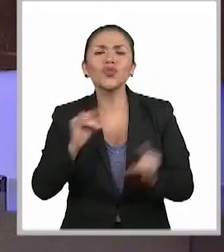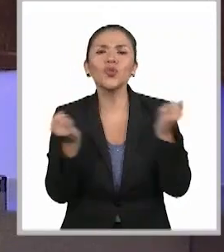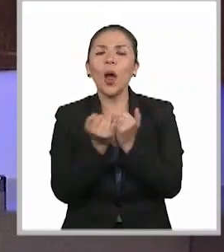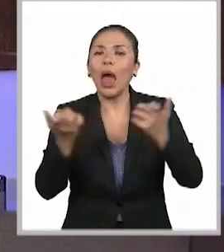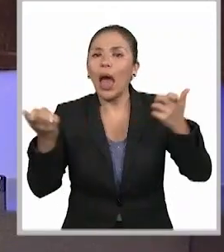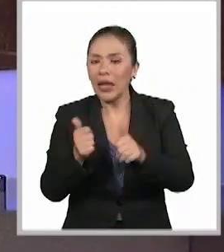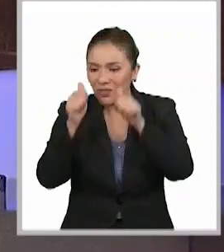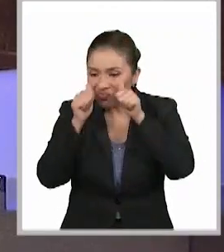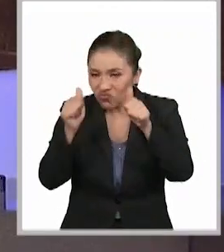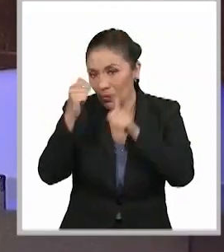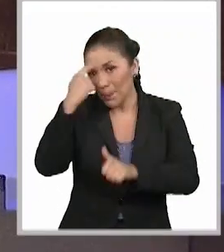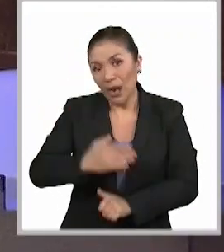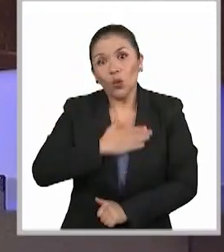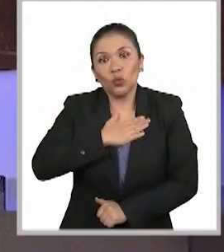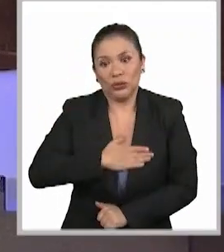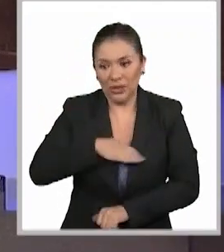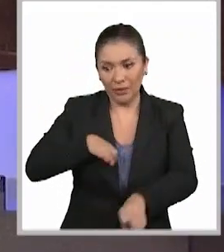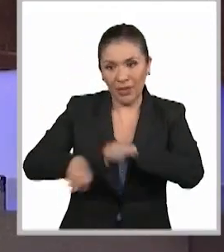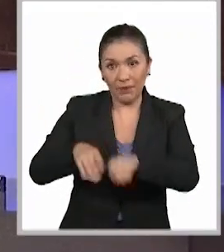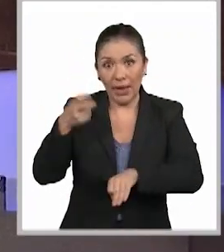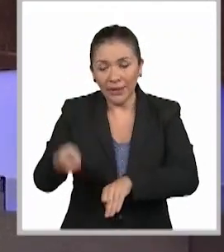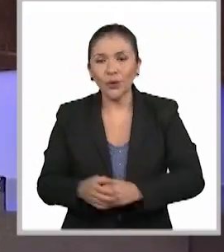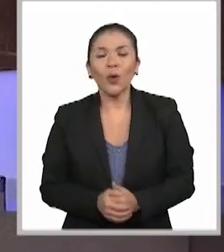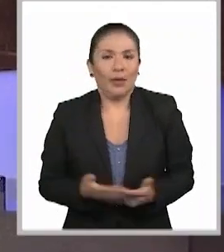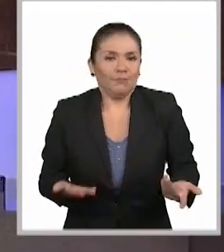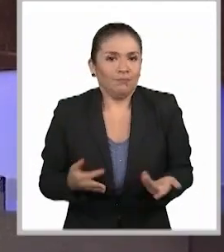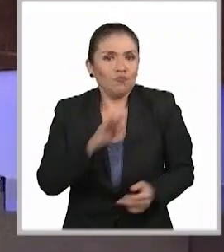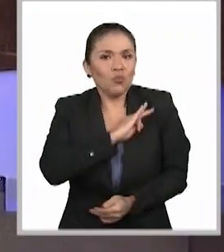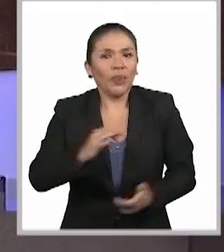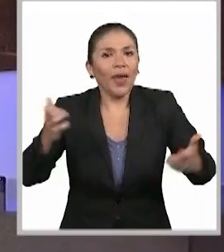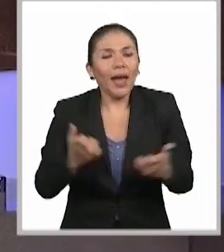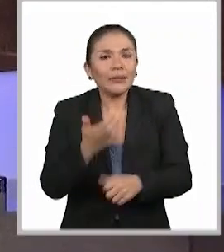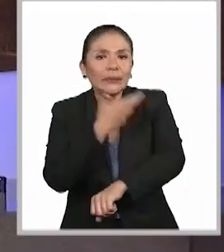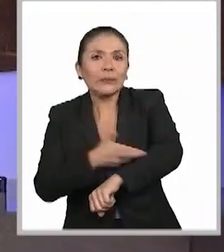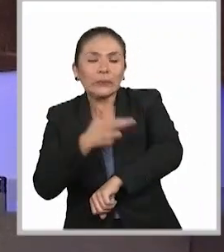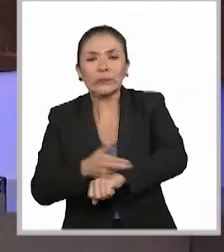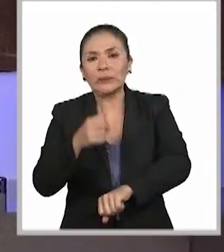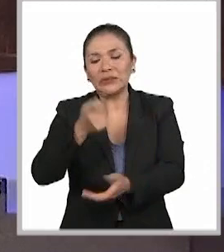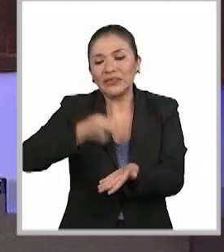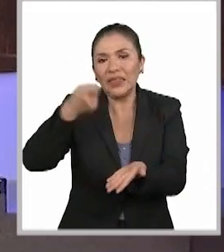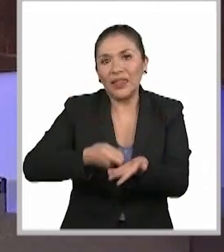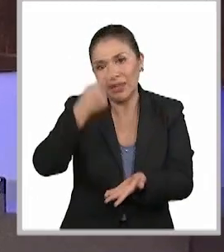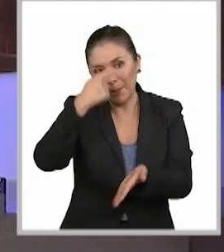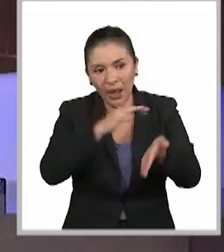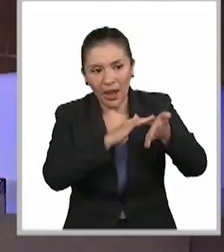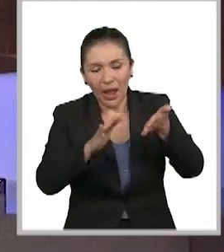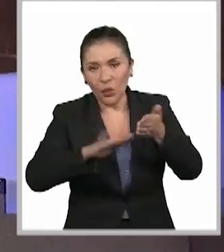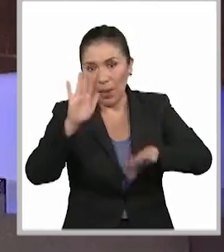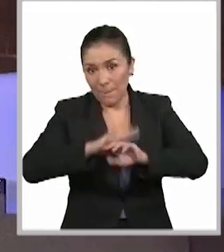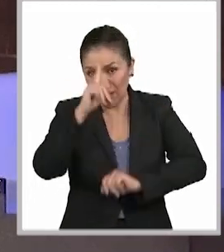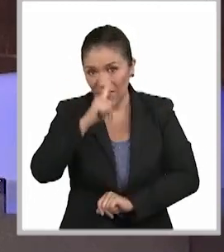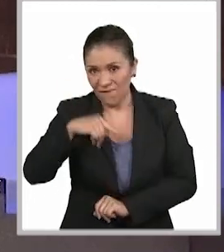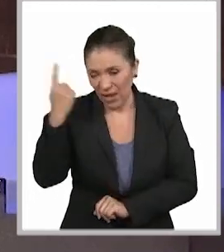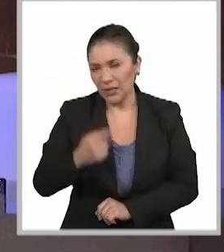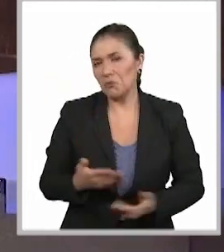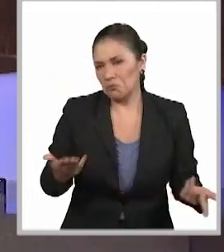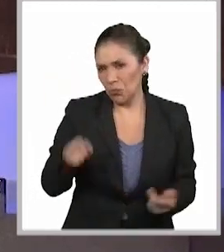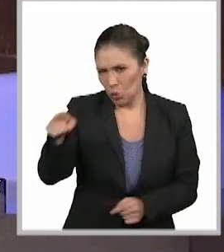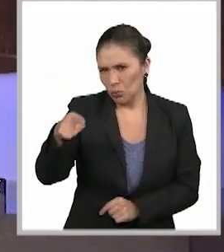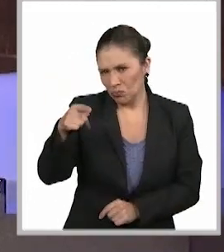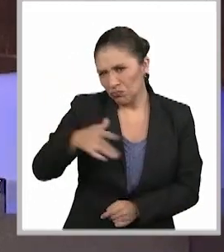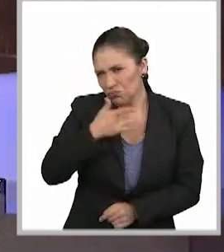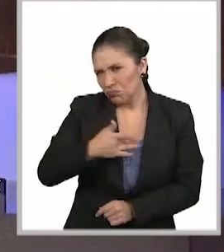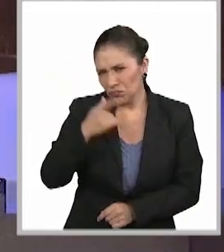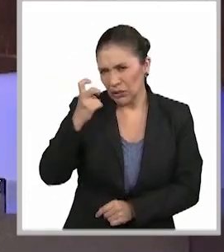dedican a la impartición de justicia precisamente para poder realizar este tipo de sentencias de lectura fácil. Si estás de acuerdo conmigo, yo